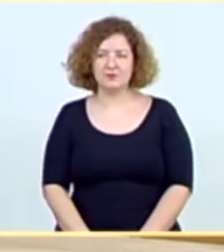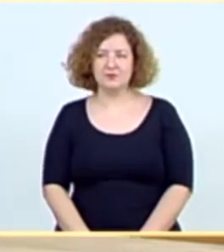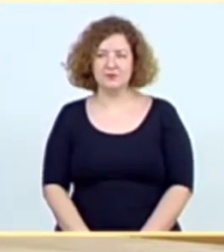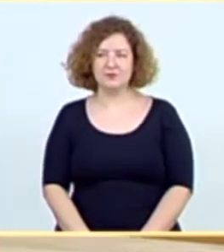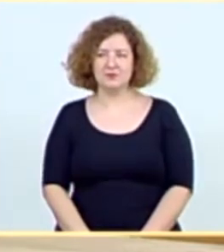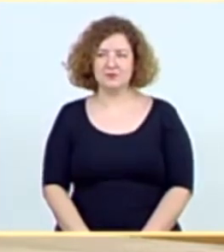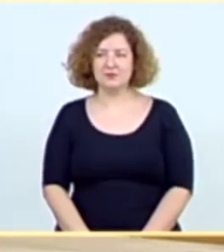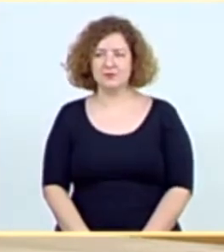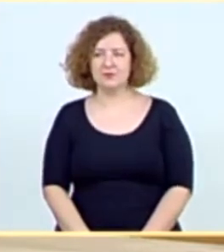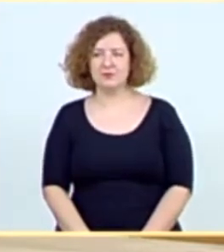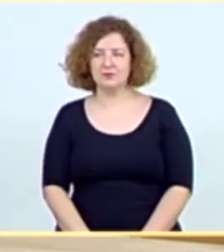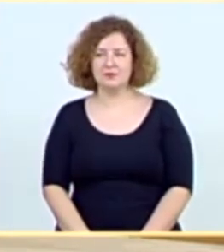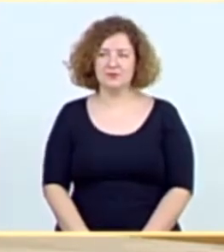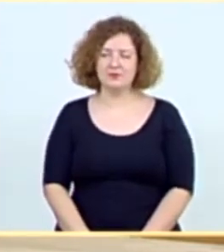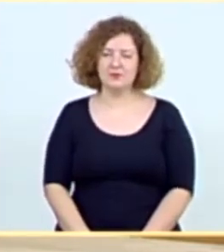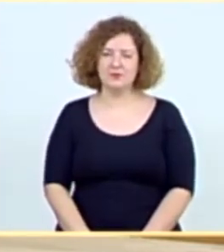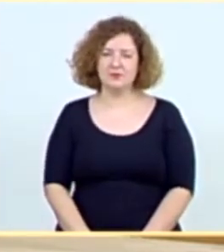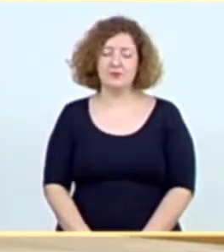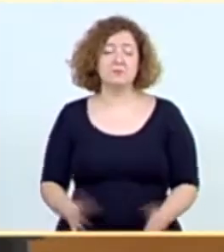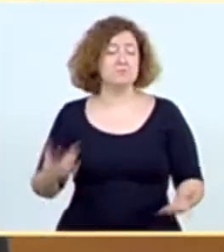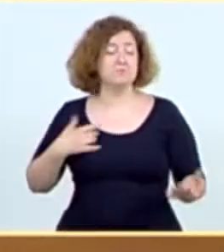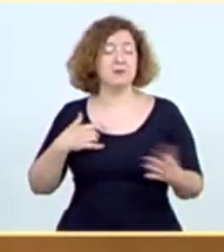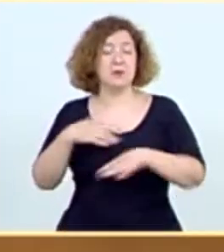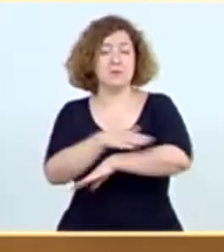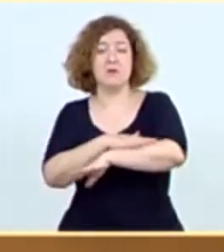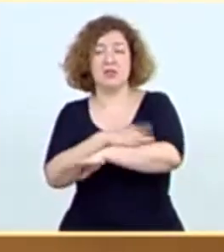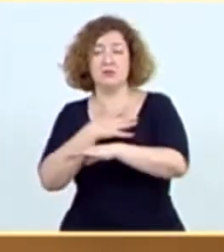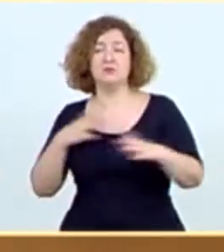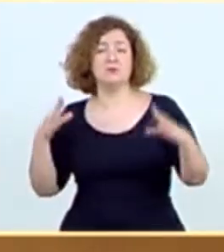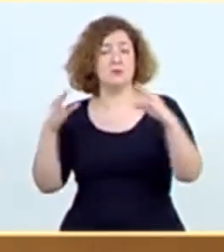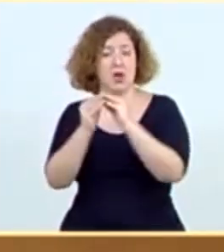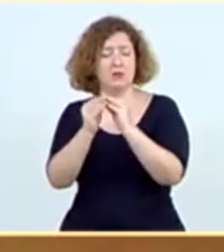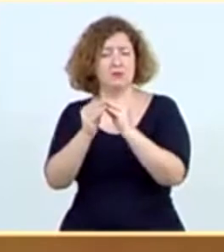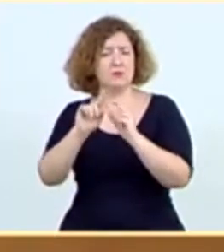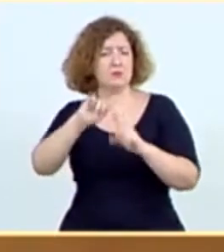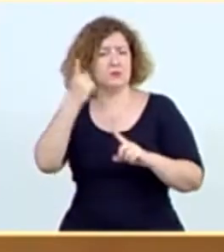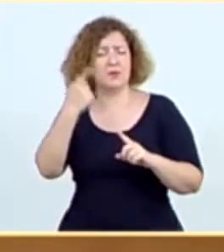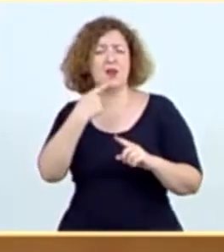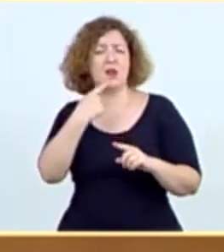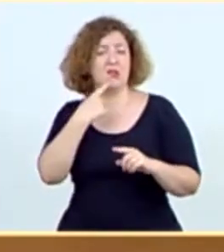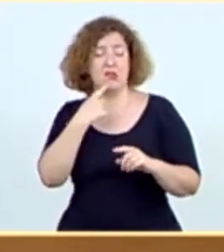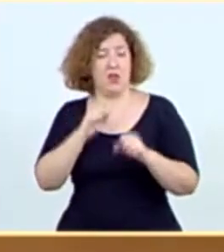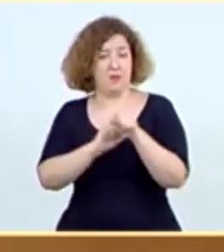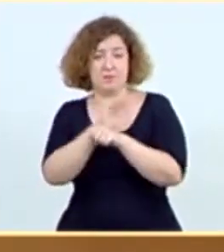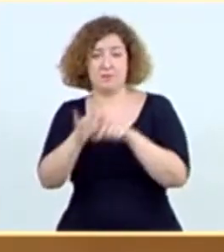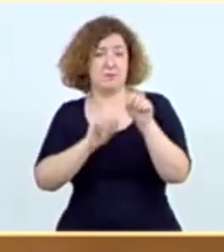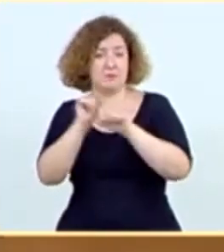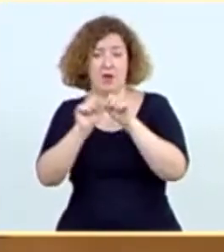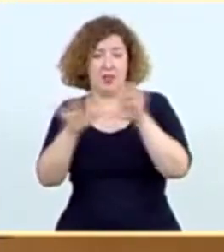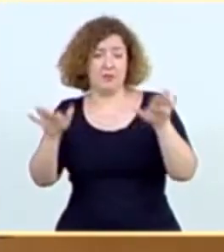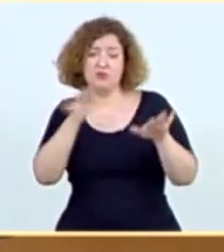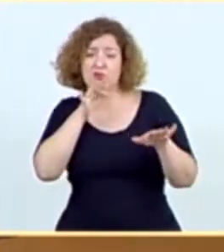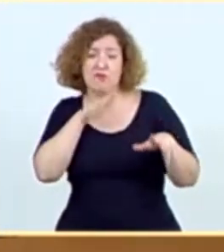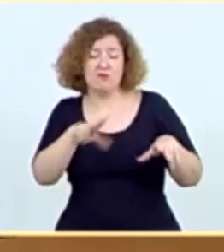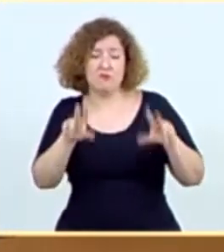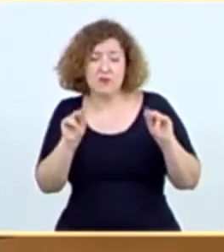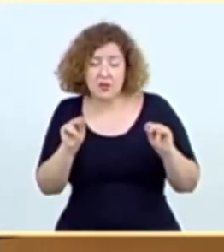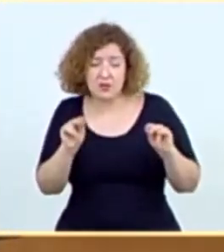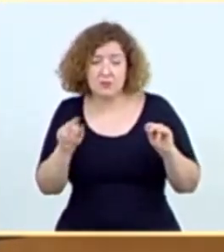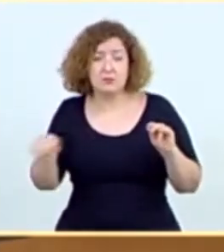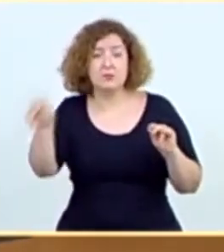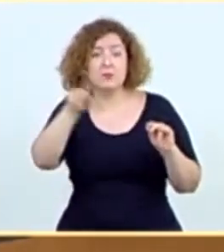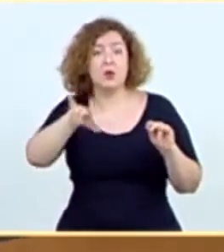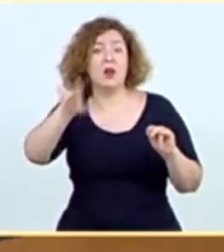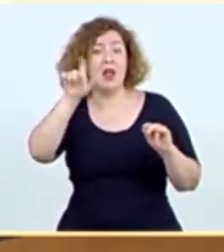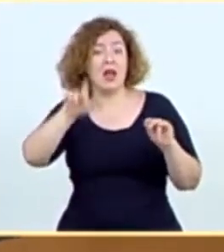Muchas gracias, señor ministro. Coincido con usted en la primera afirmación. La pandemia no ha acabado y el riesgo que tenemos es que la gente piense